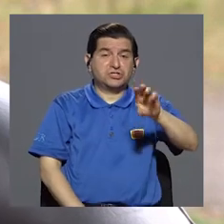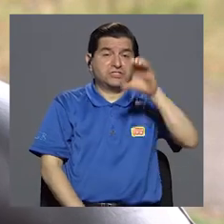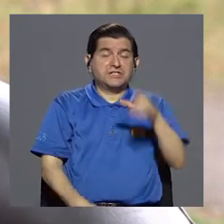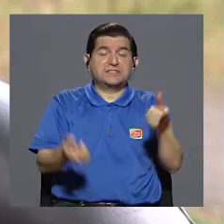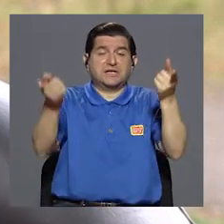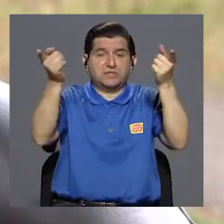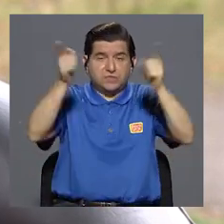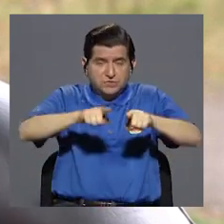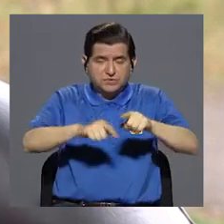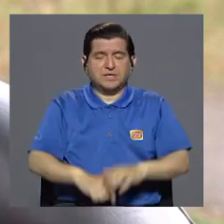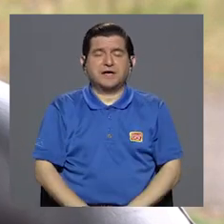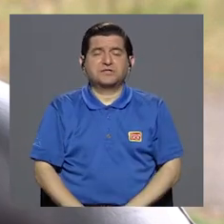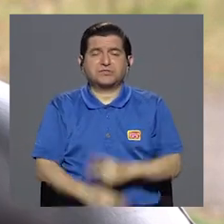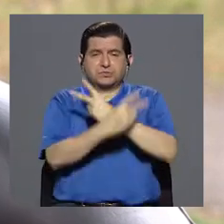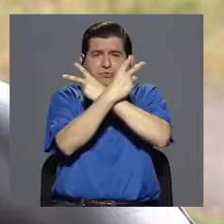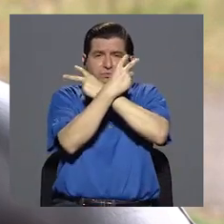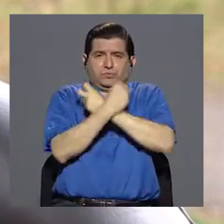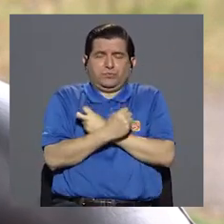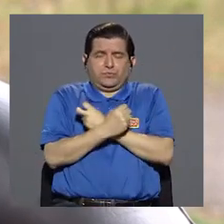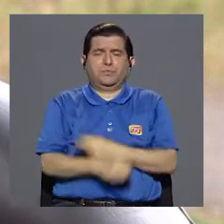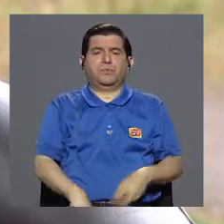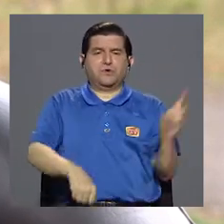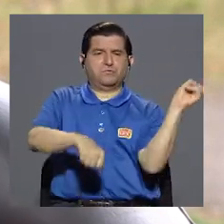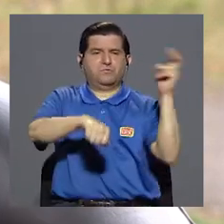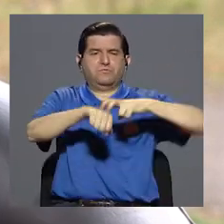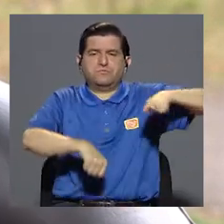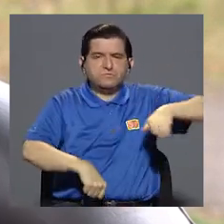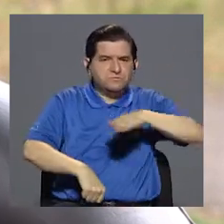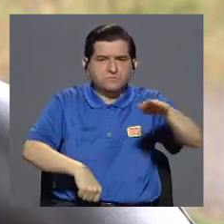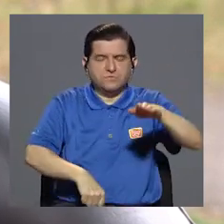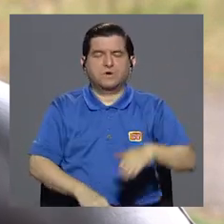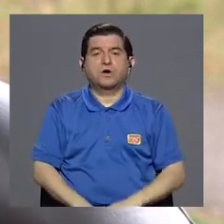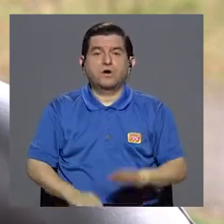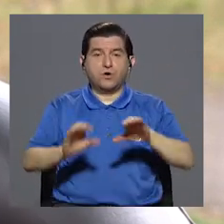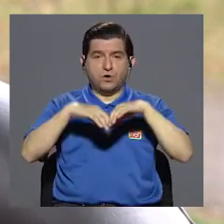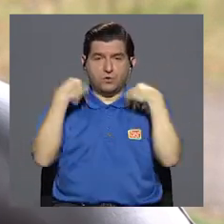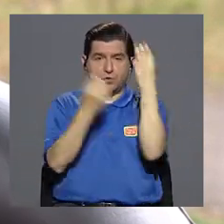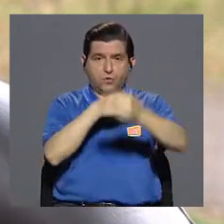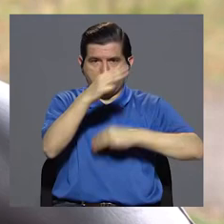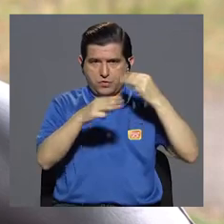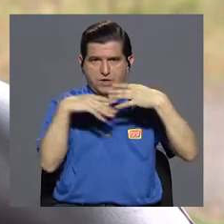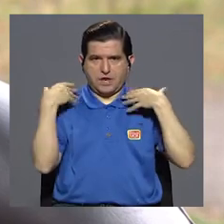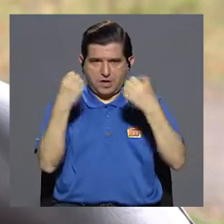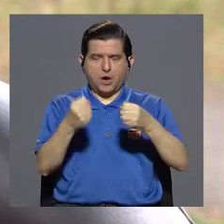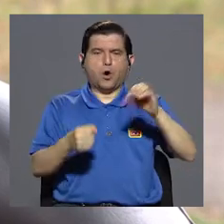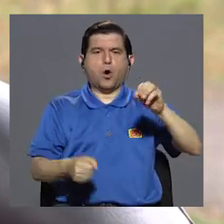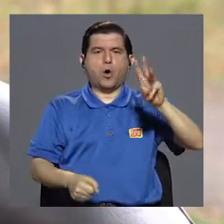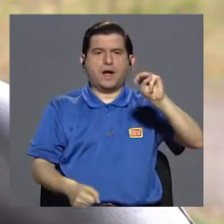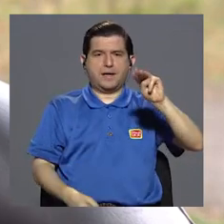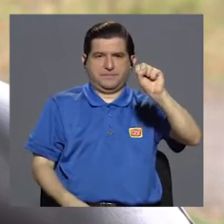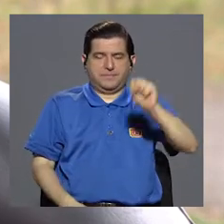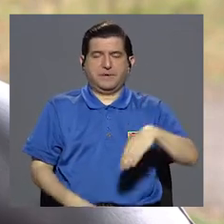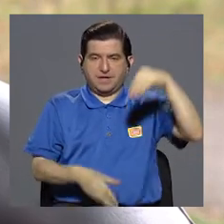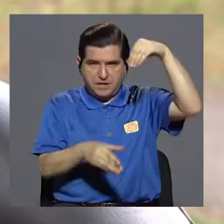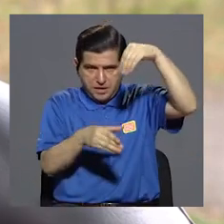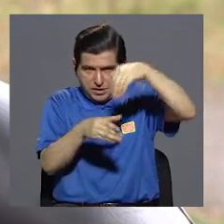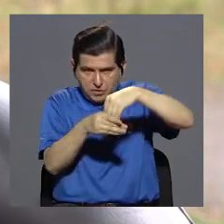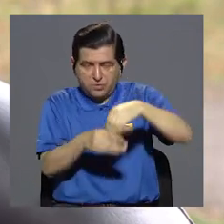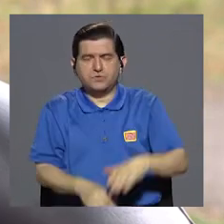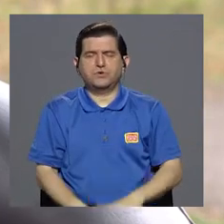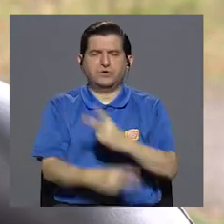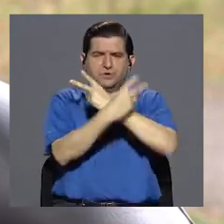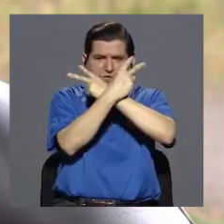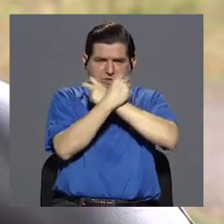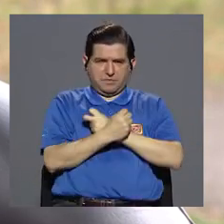600 casos de envenenamientos por mordedura de serpiente. Y además la Organización Mundial de la Salud, la OMS, incluyó a los